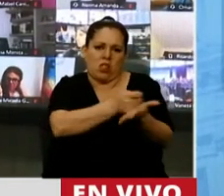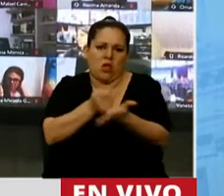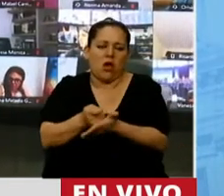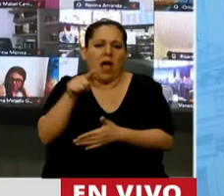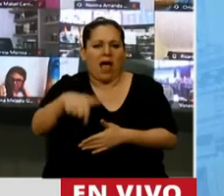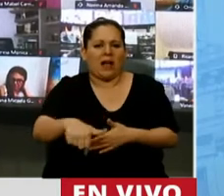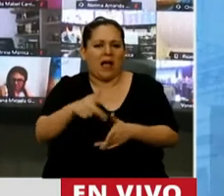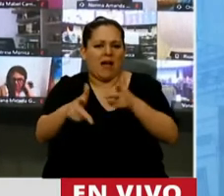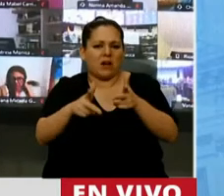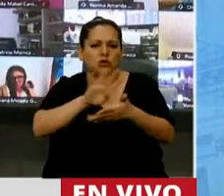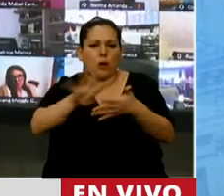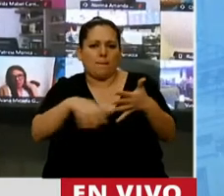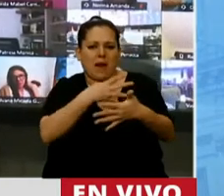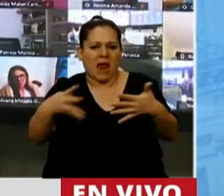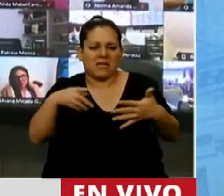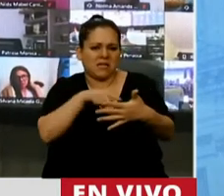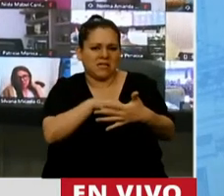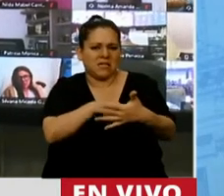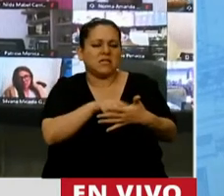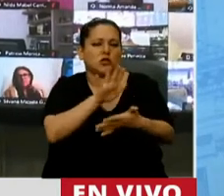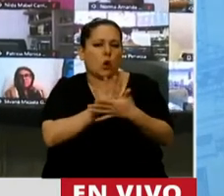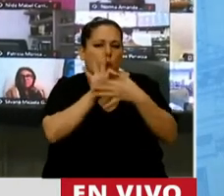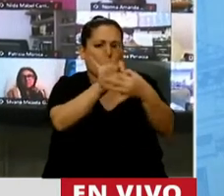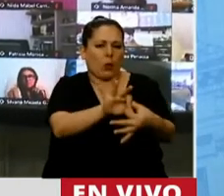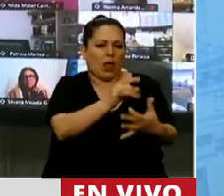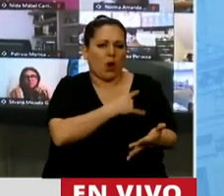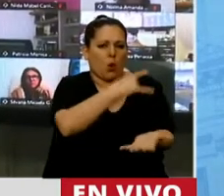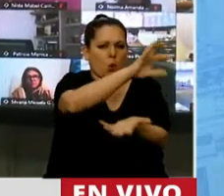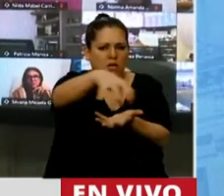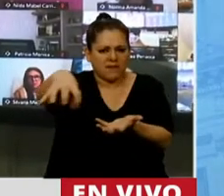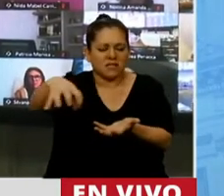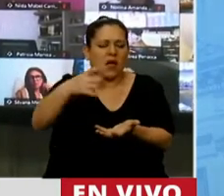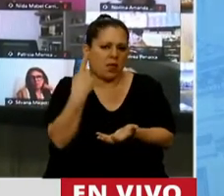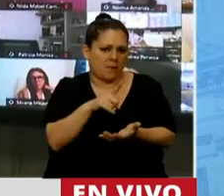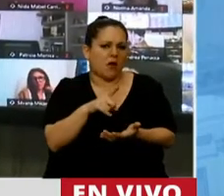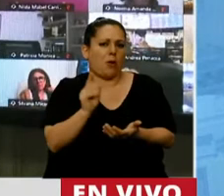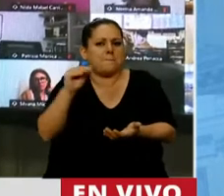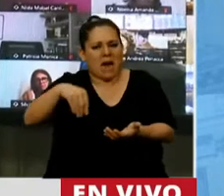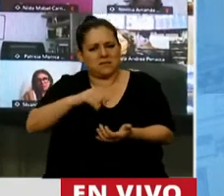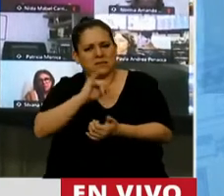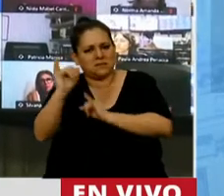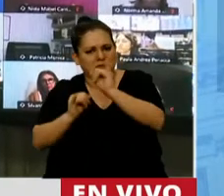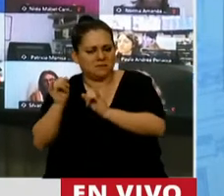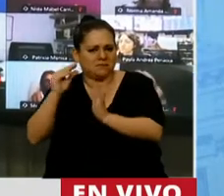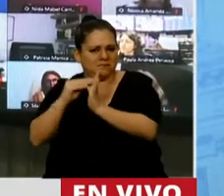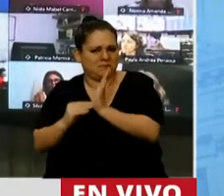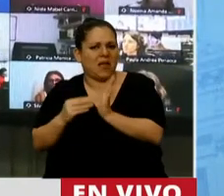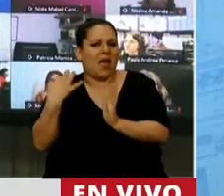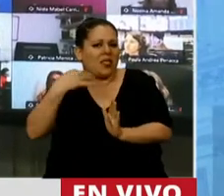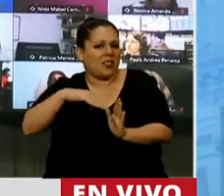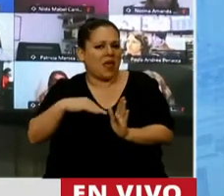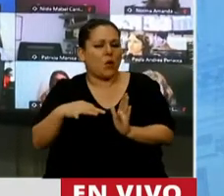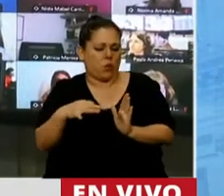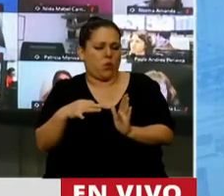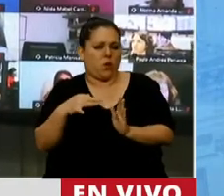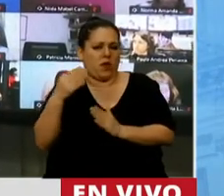se habló de la planilla vinculada a las universidades, pero lo hago extensivo al resto de la Administración. Son obligaciones que están a